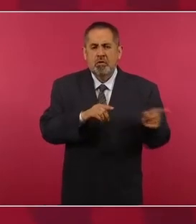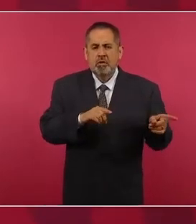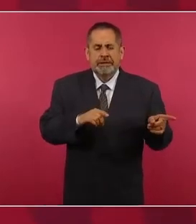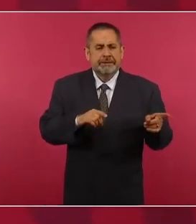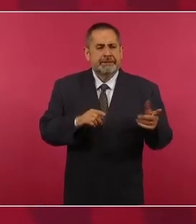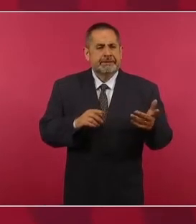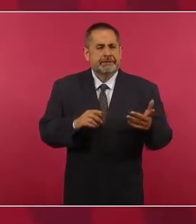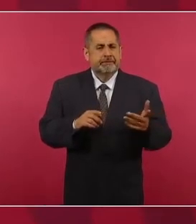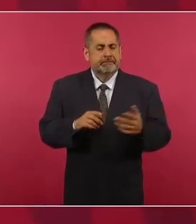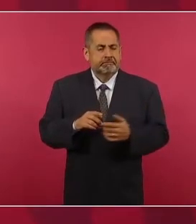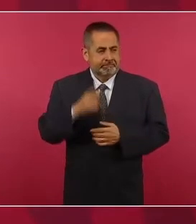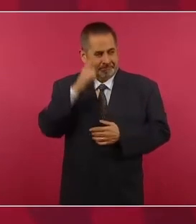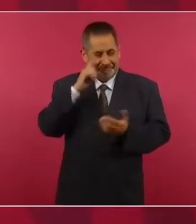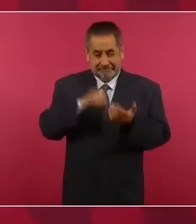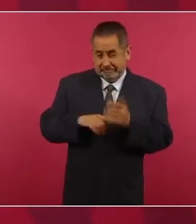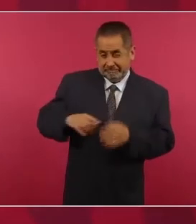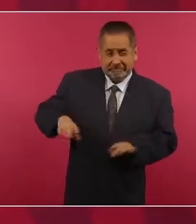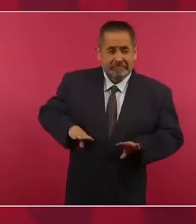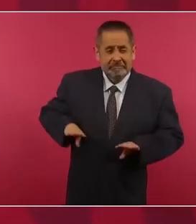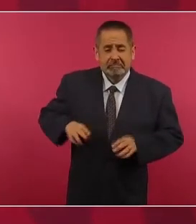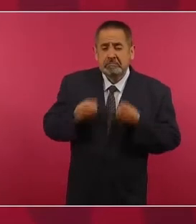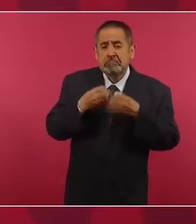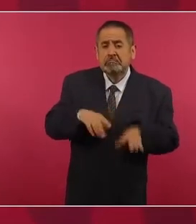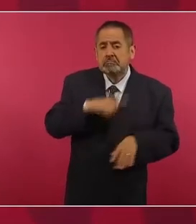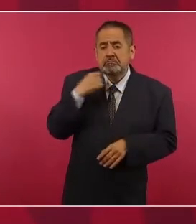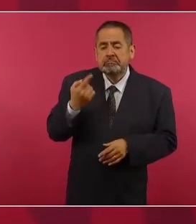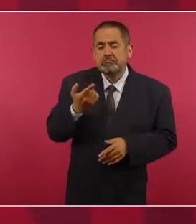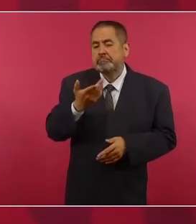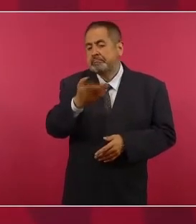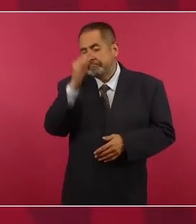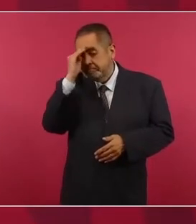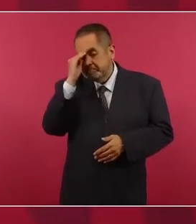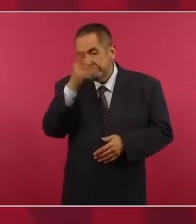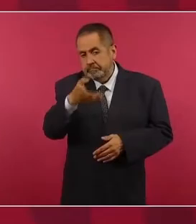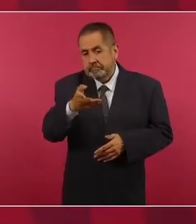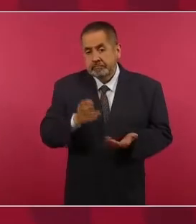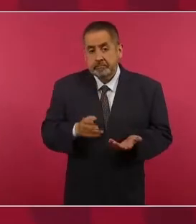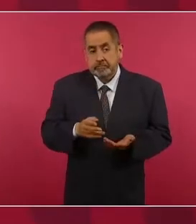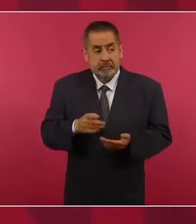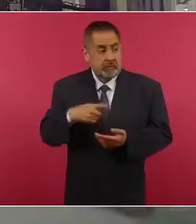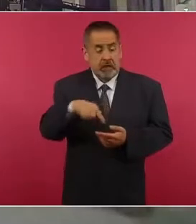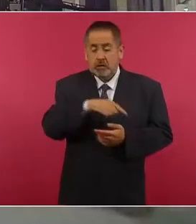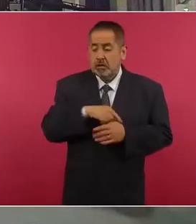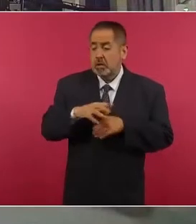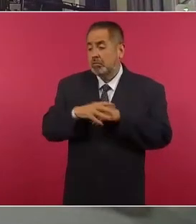o ustedes creen que no se meten